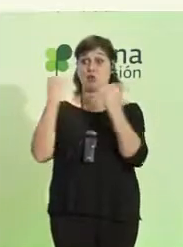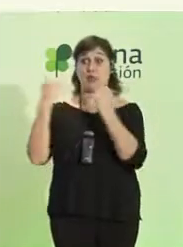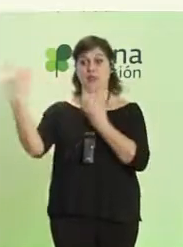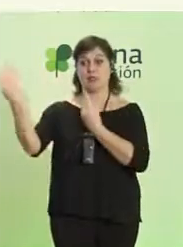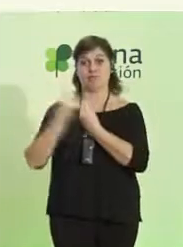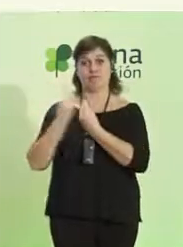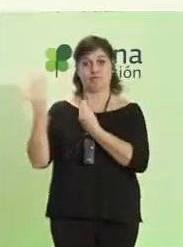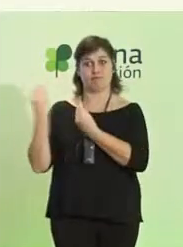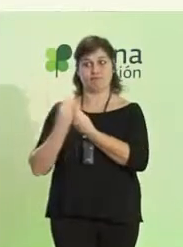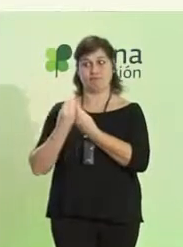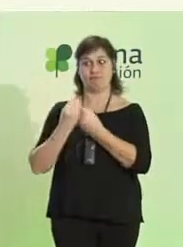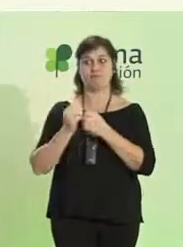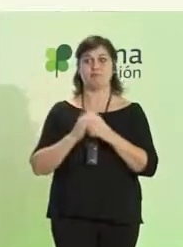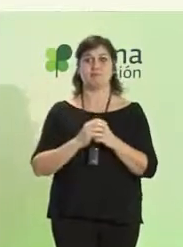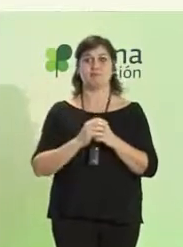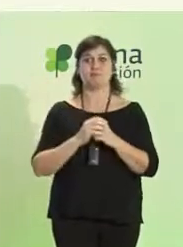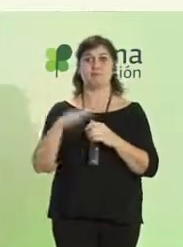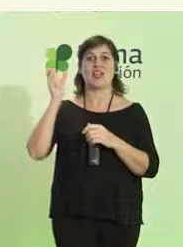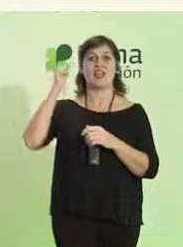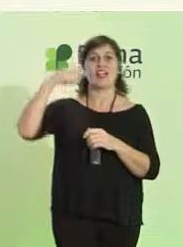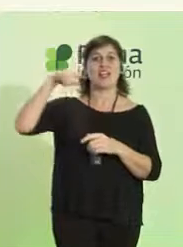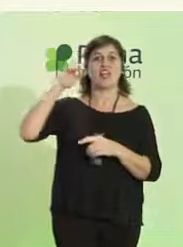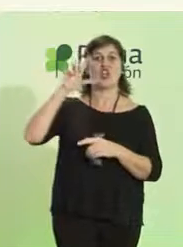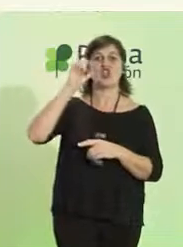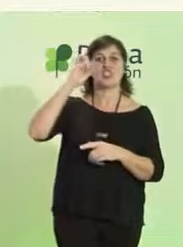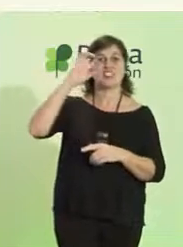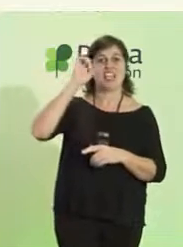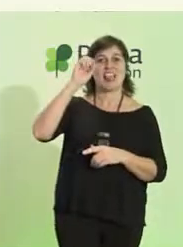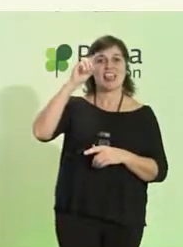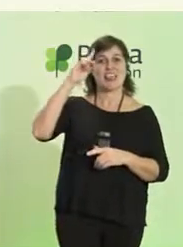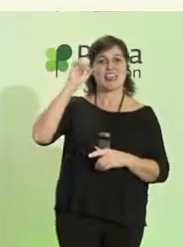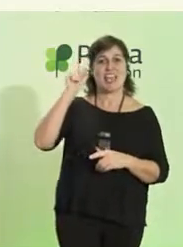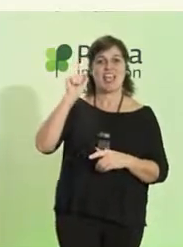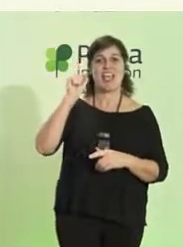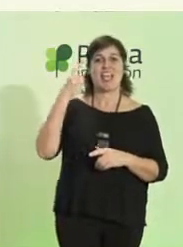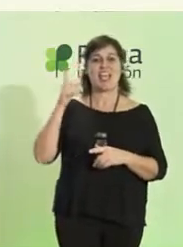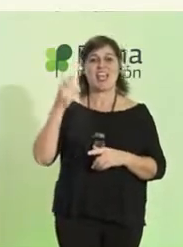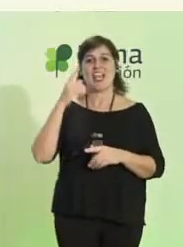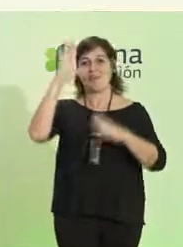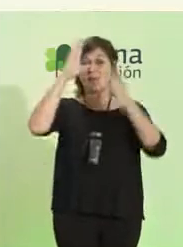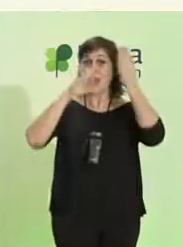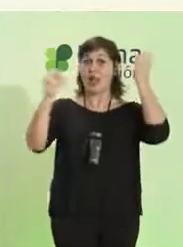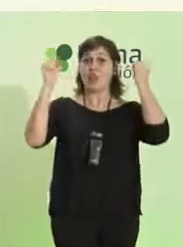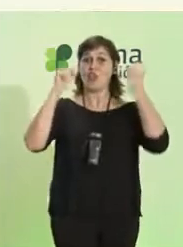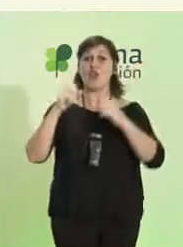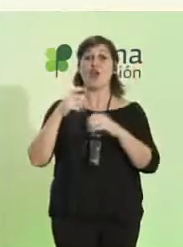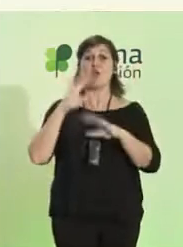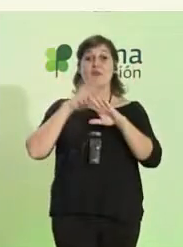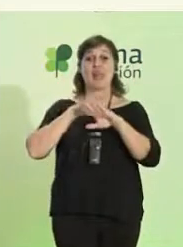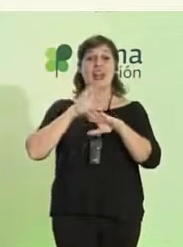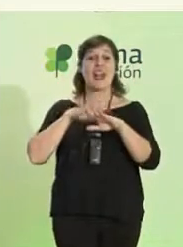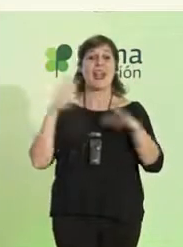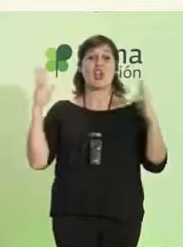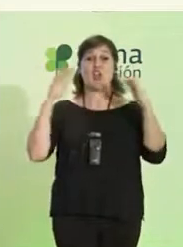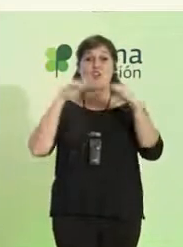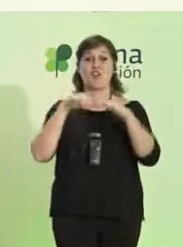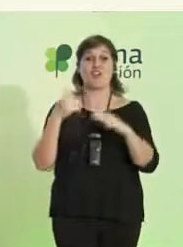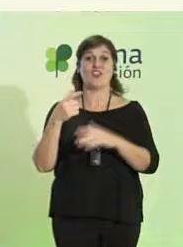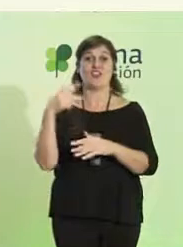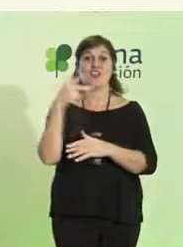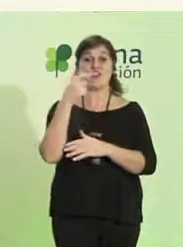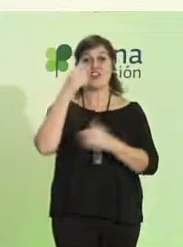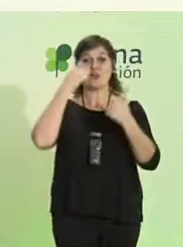acompañan, como Ángel Osada Torres Quevedo, embajador en Misión Especial para la Convención de los Derechos Humanos de los Derechos de las Personas con